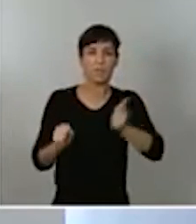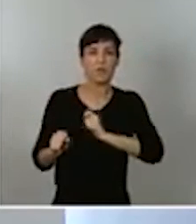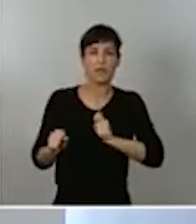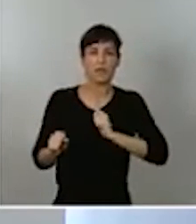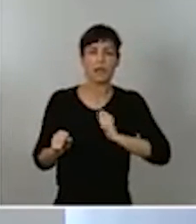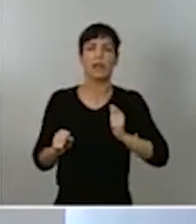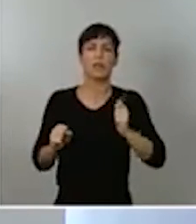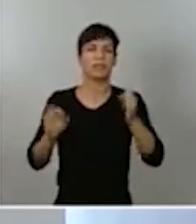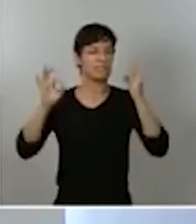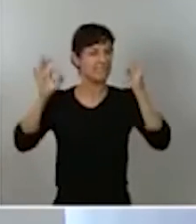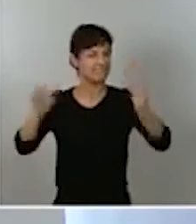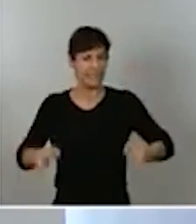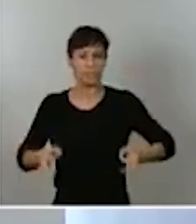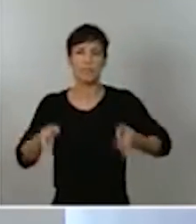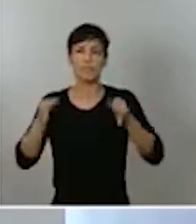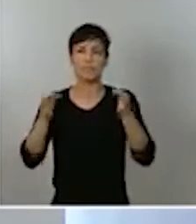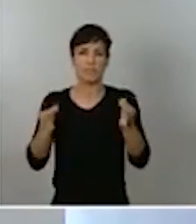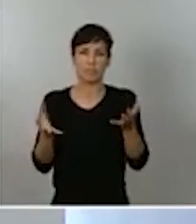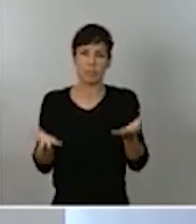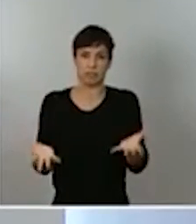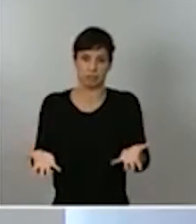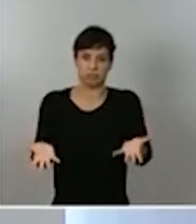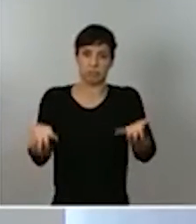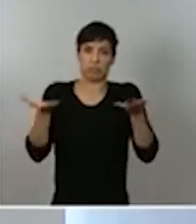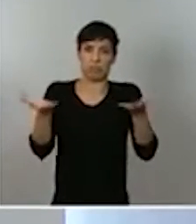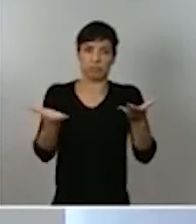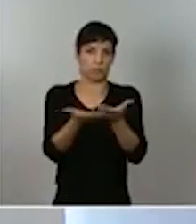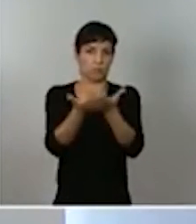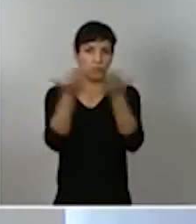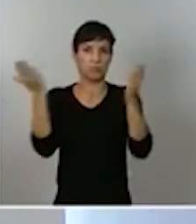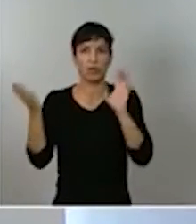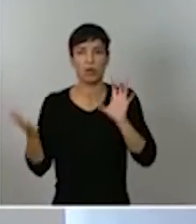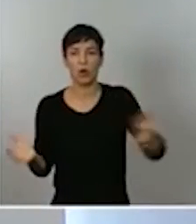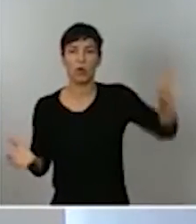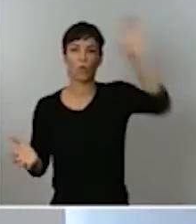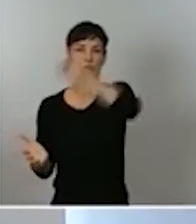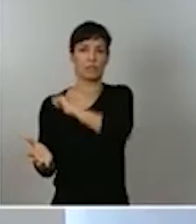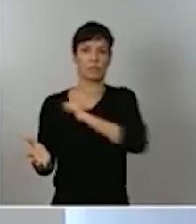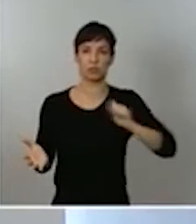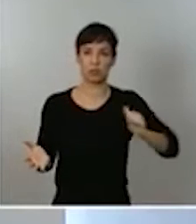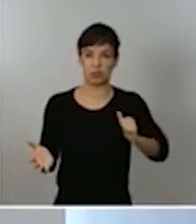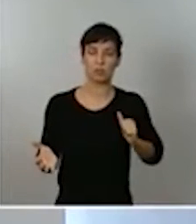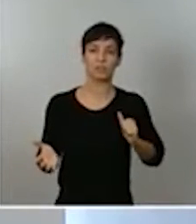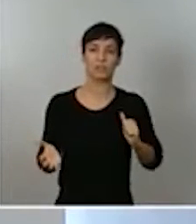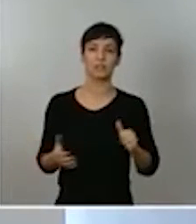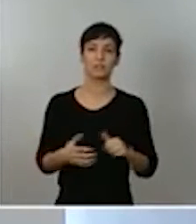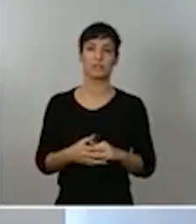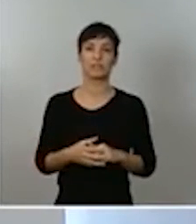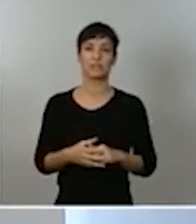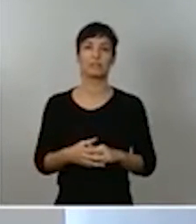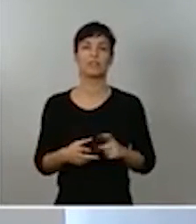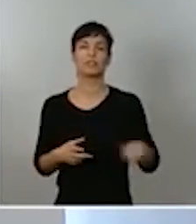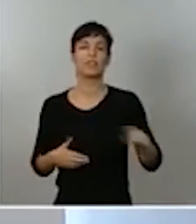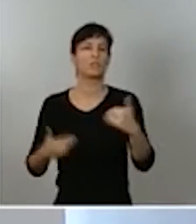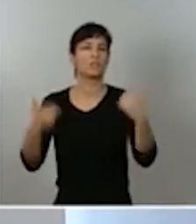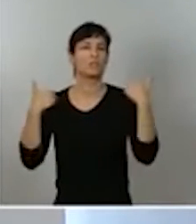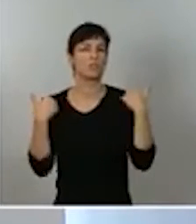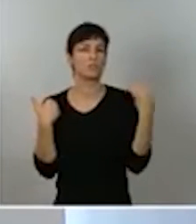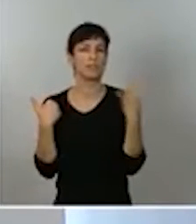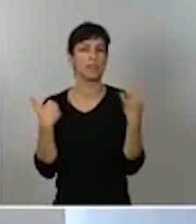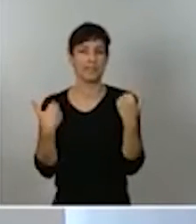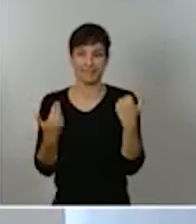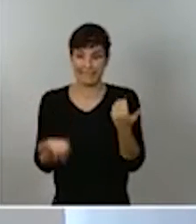todo momento a disposición del conjunto de las comunidades autónomas van a garantizar, como digo, de inmediato